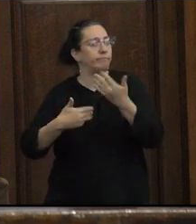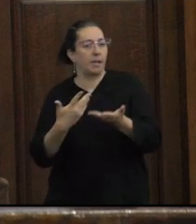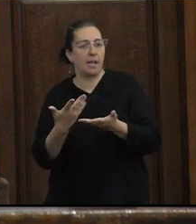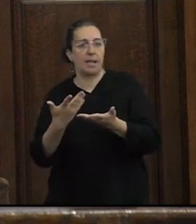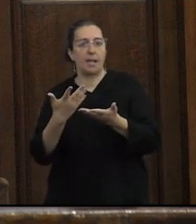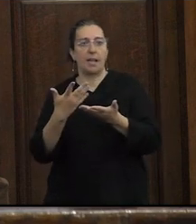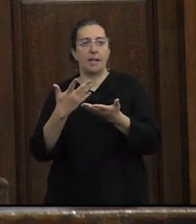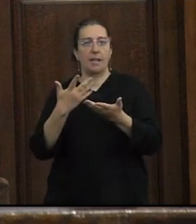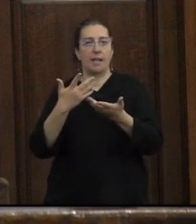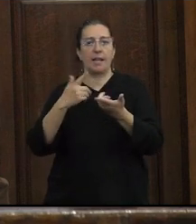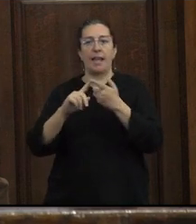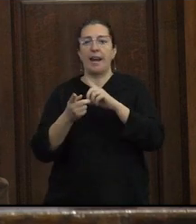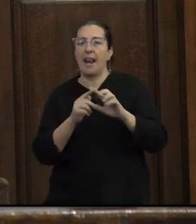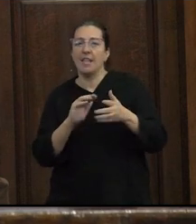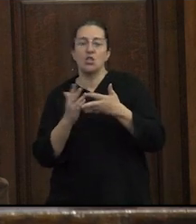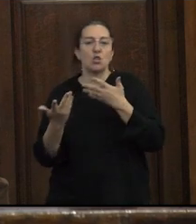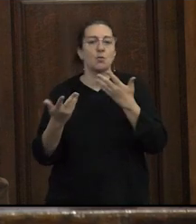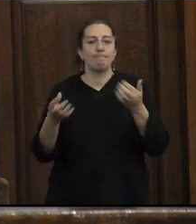generan